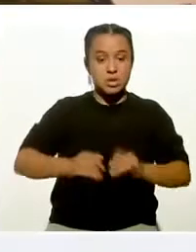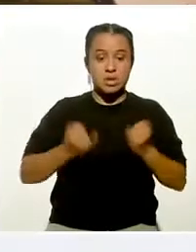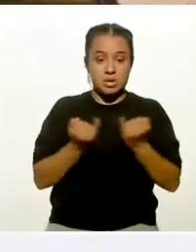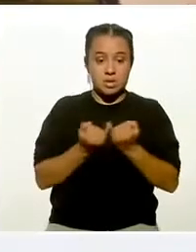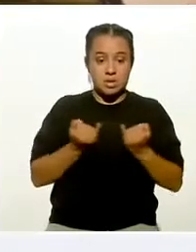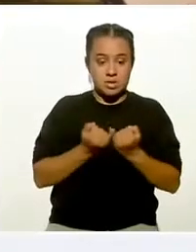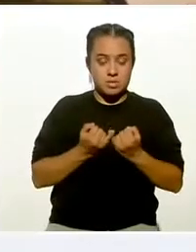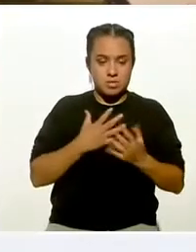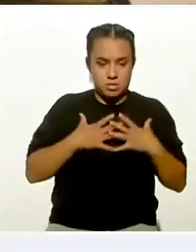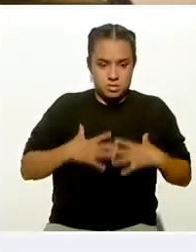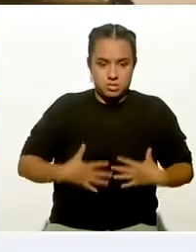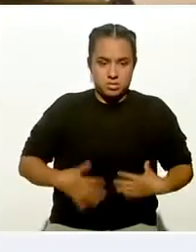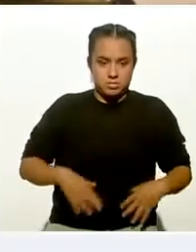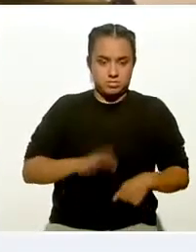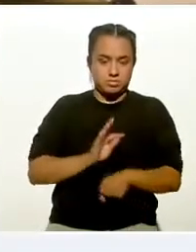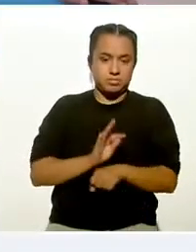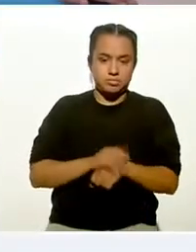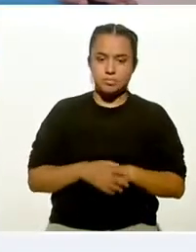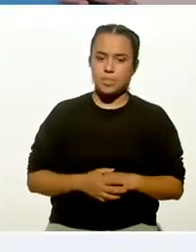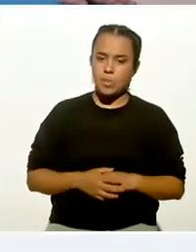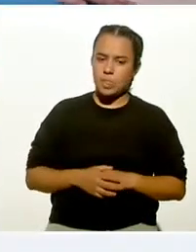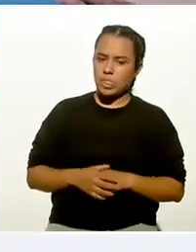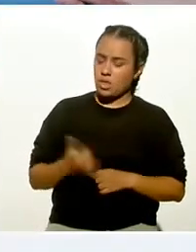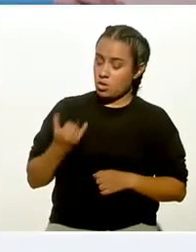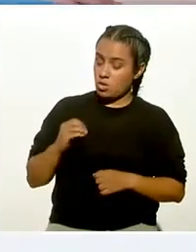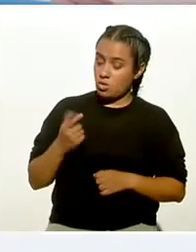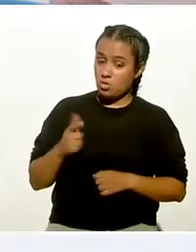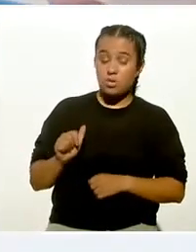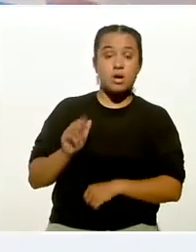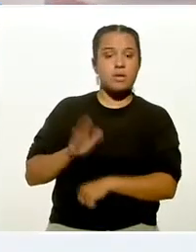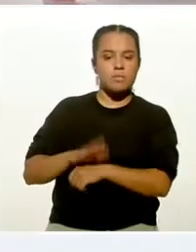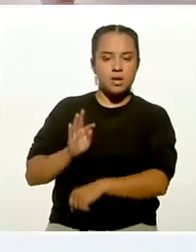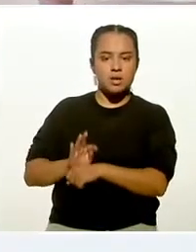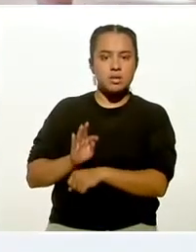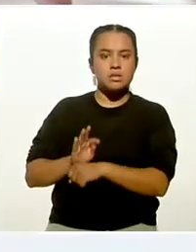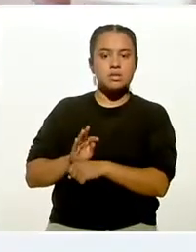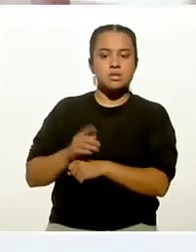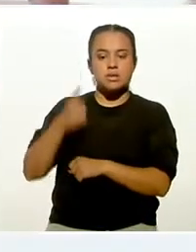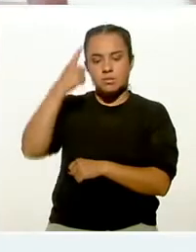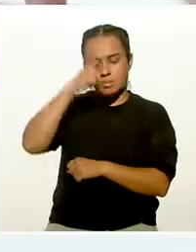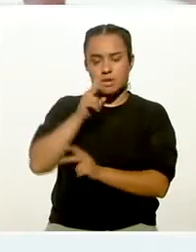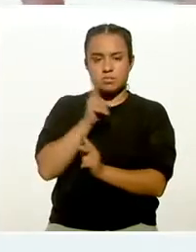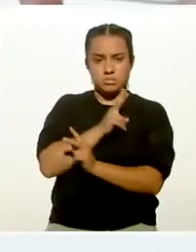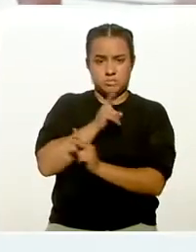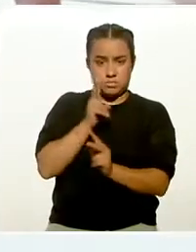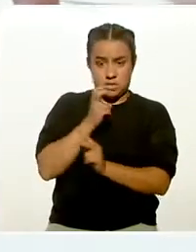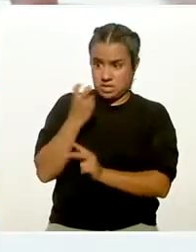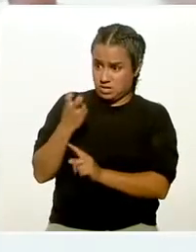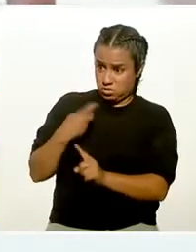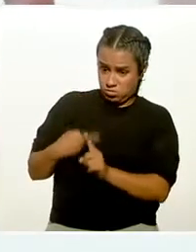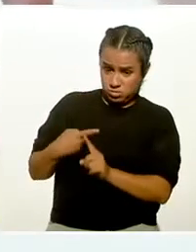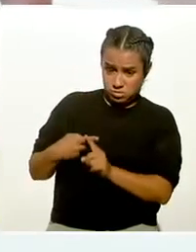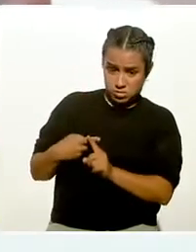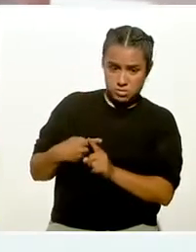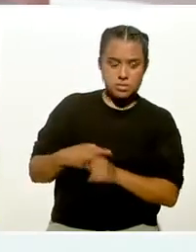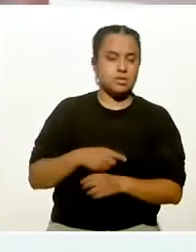Y en la yoga se enfocan mucho en la respiración. es. ¿Esto tiene alguna ventaja? Sí.